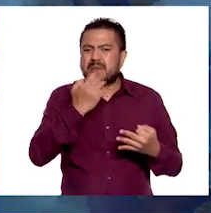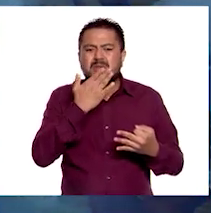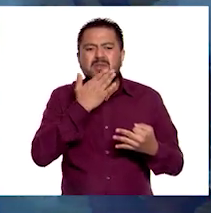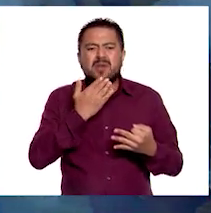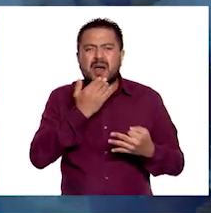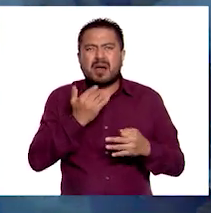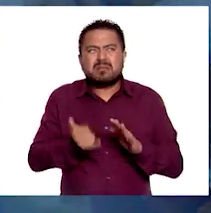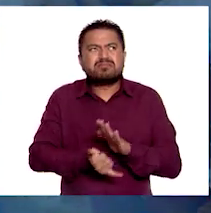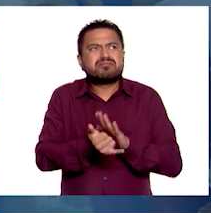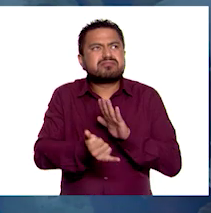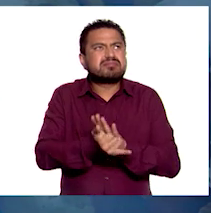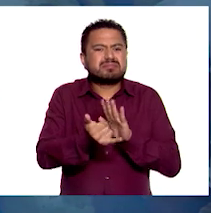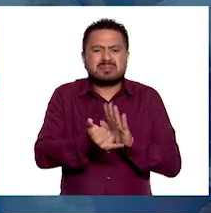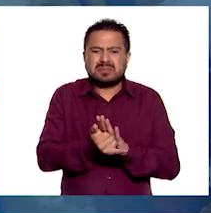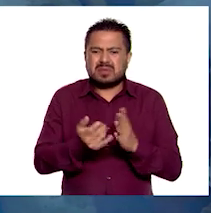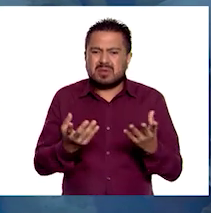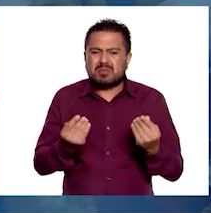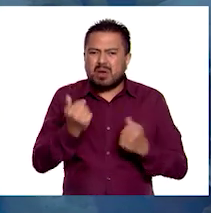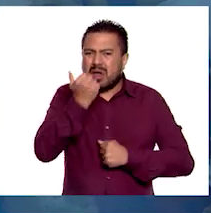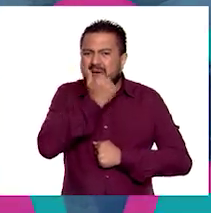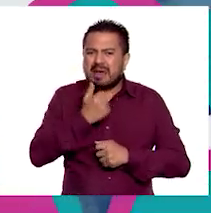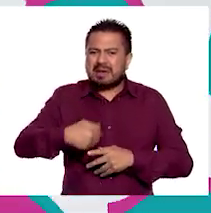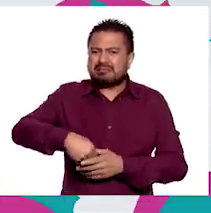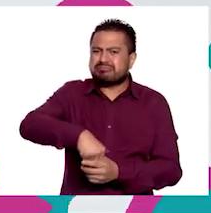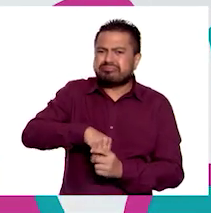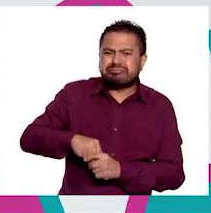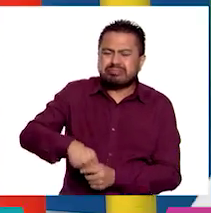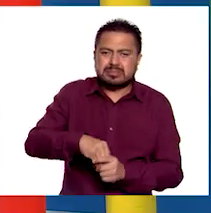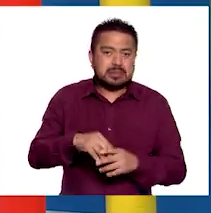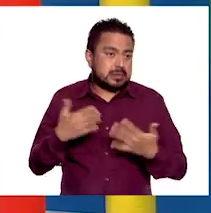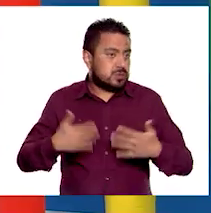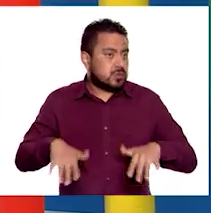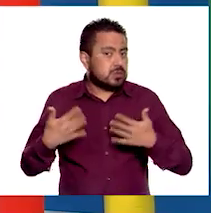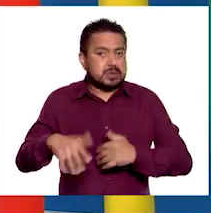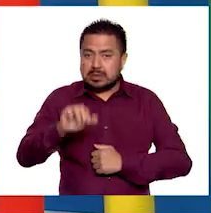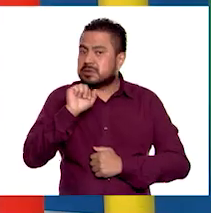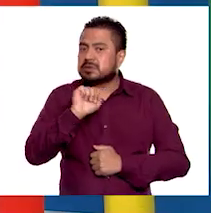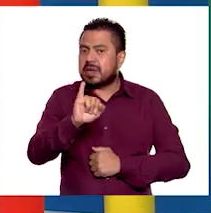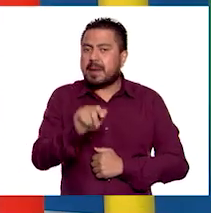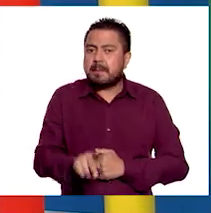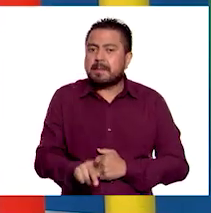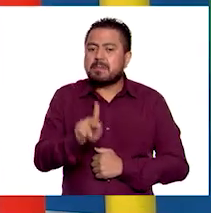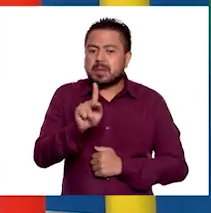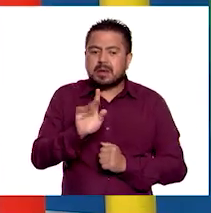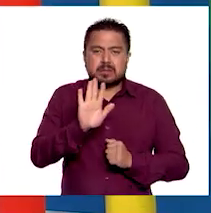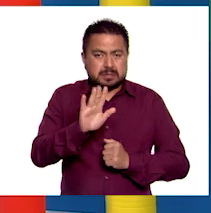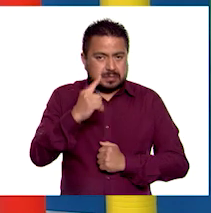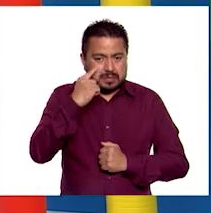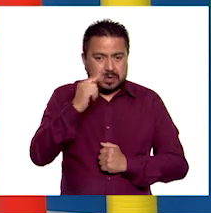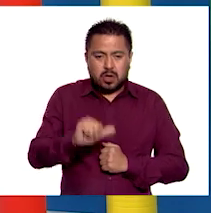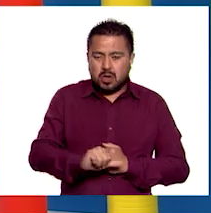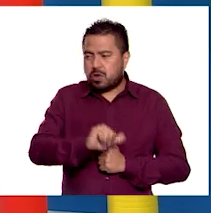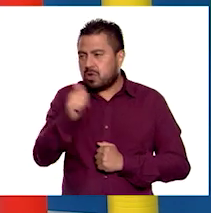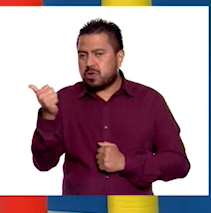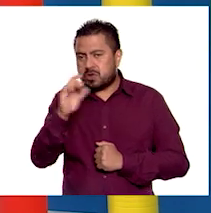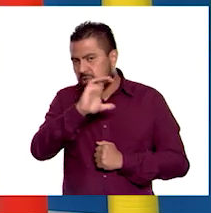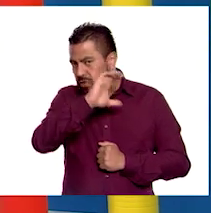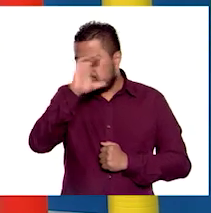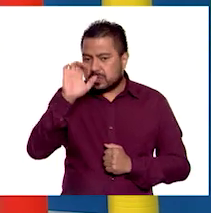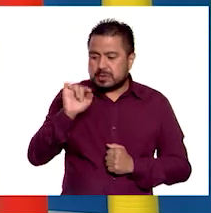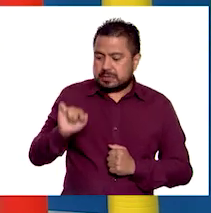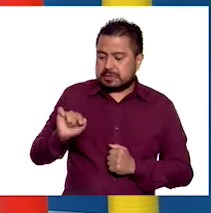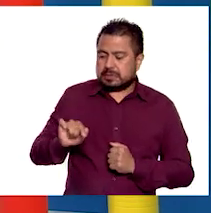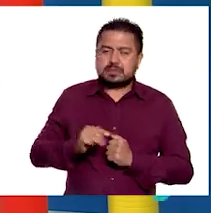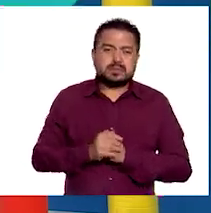condicionado para tantísimos alumnos. Híjole, sí. Aunque, mira esta otra fotografía.